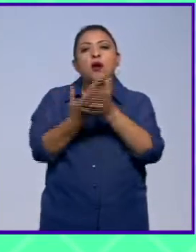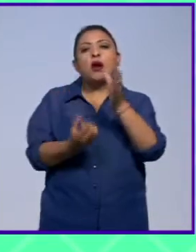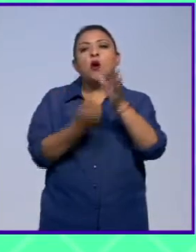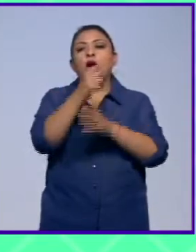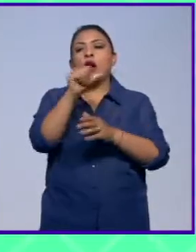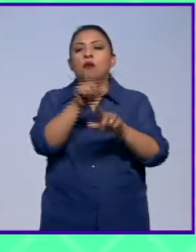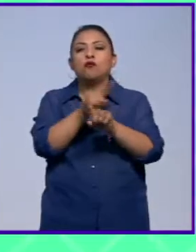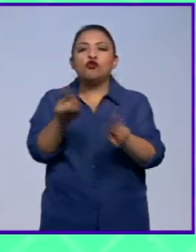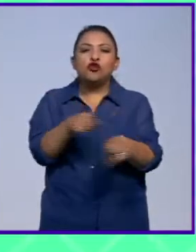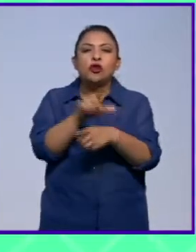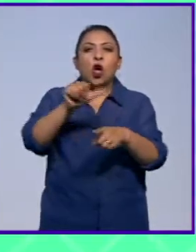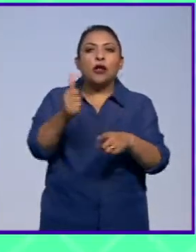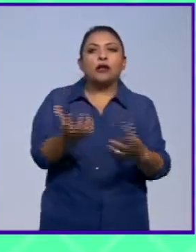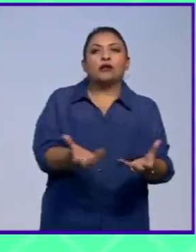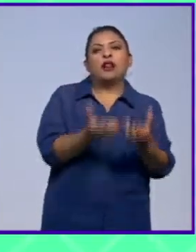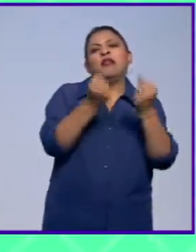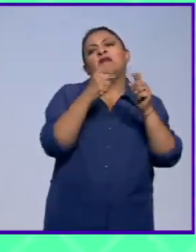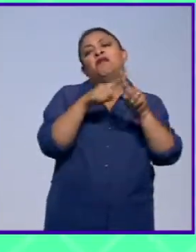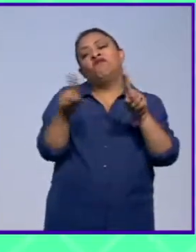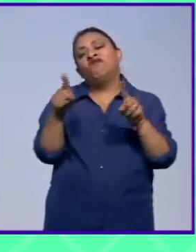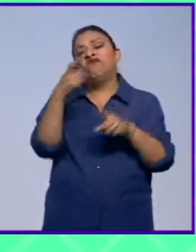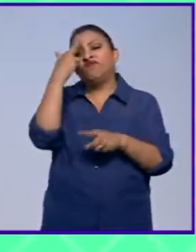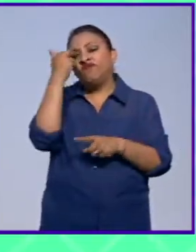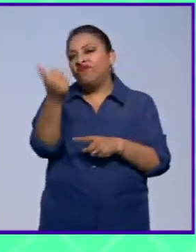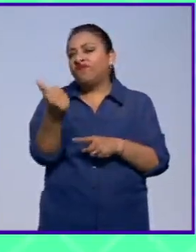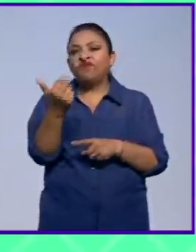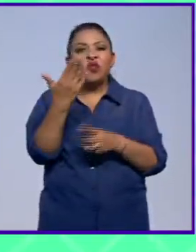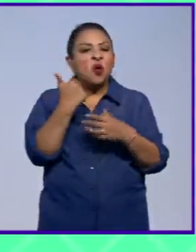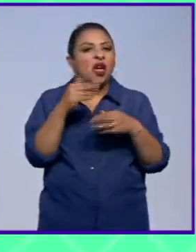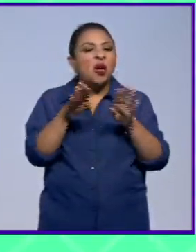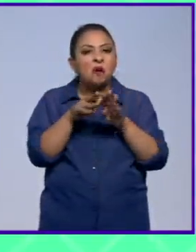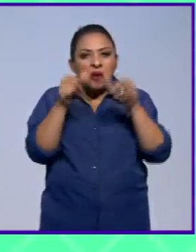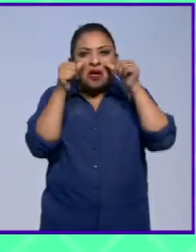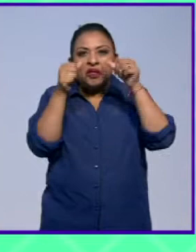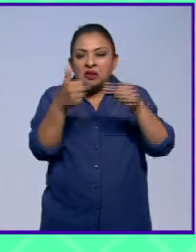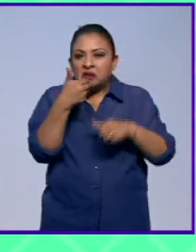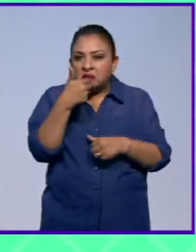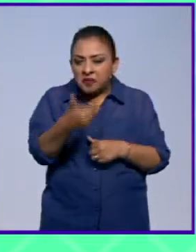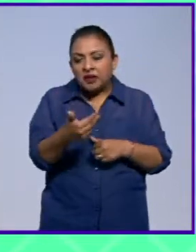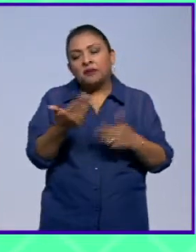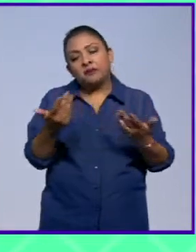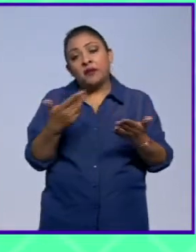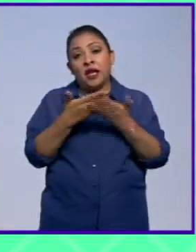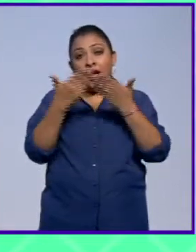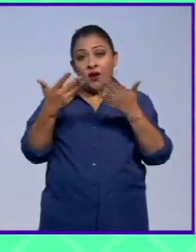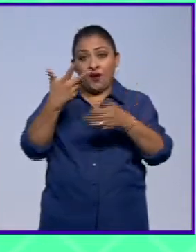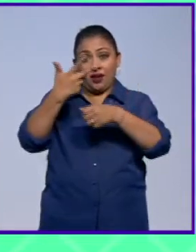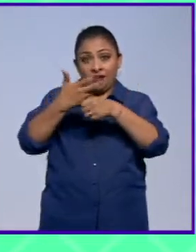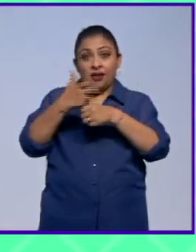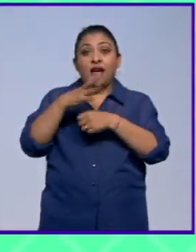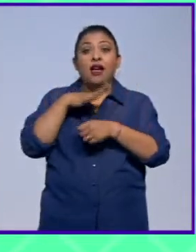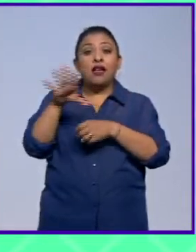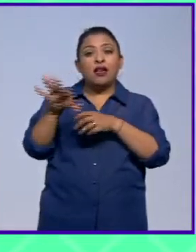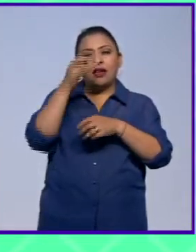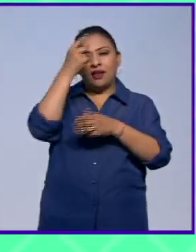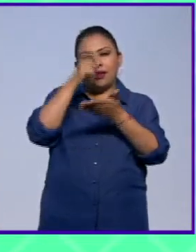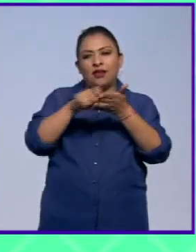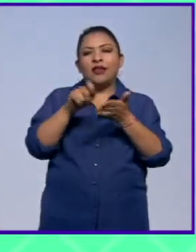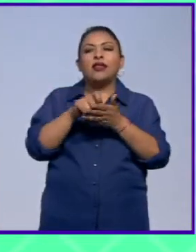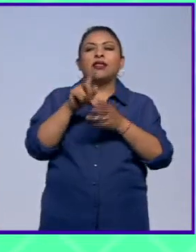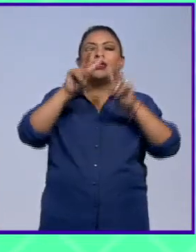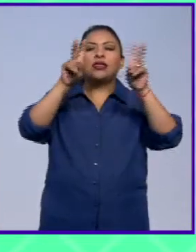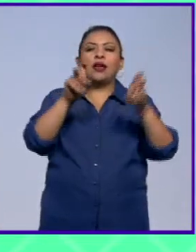musicales o rescatar otras que por diferentes razones no han tenido la atención que merecen. En esta edición, traerán al compositor de Trátame